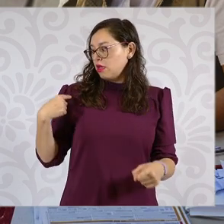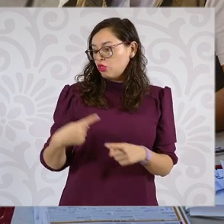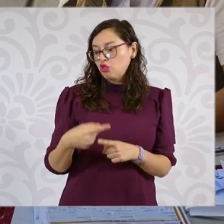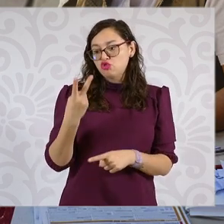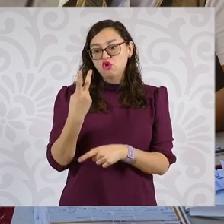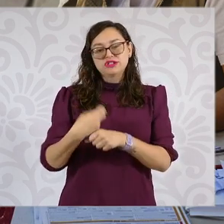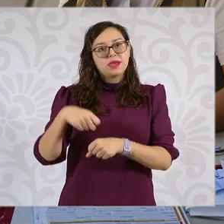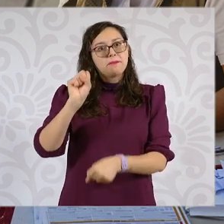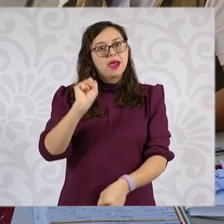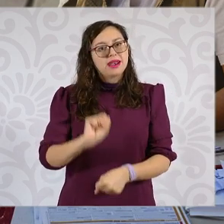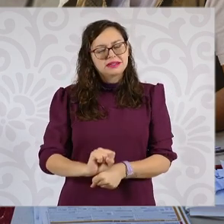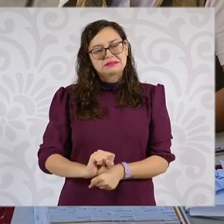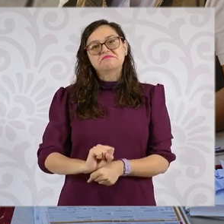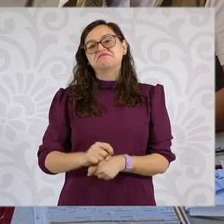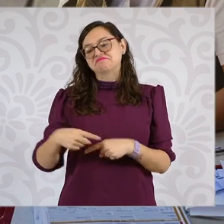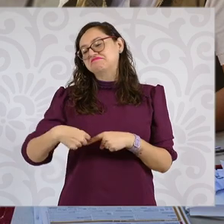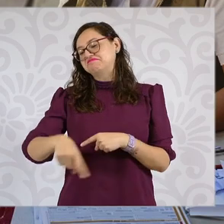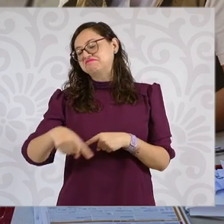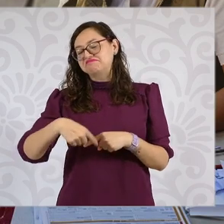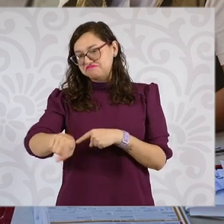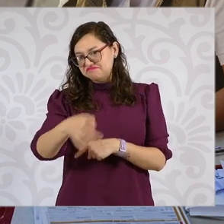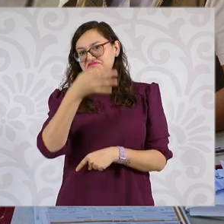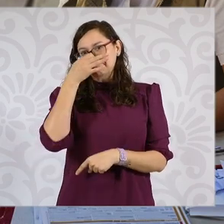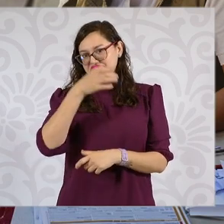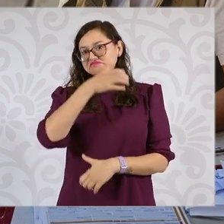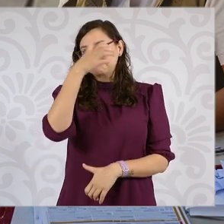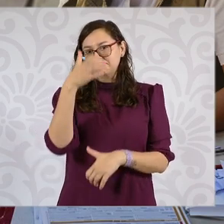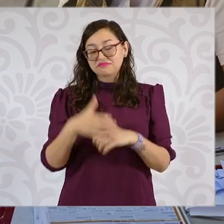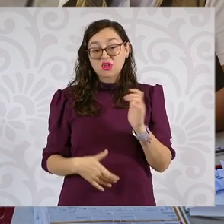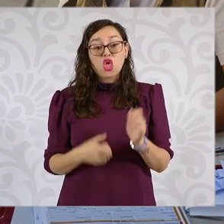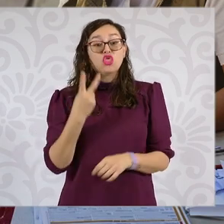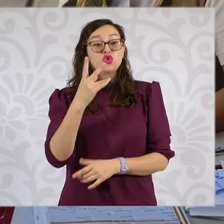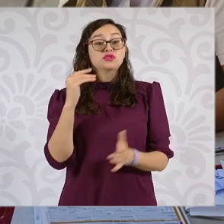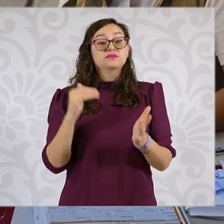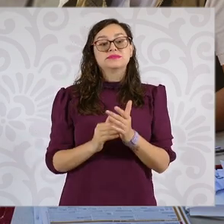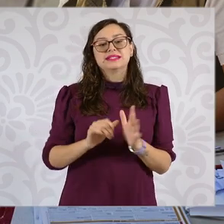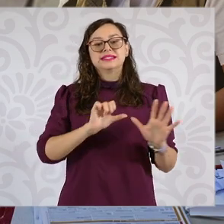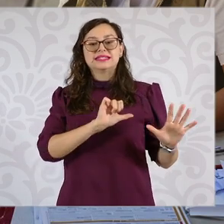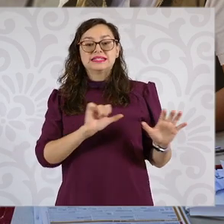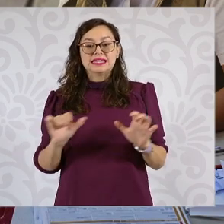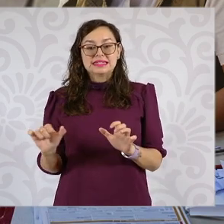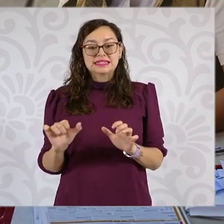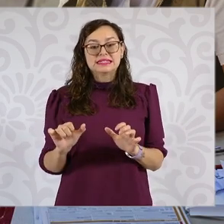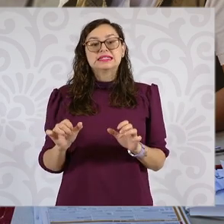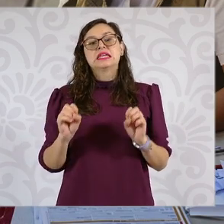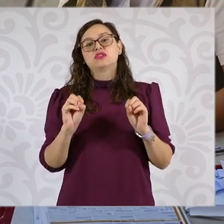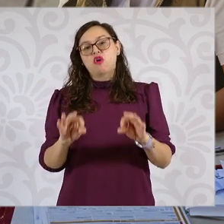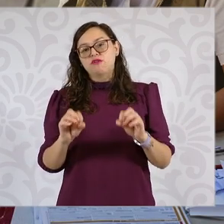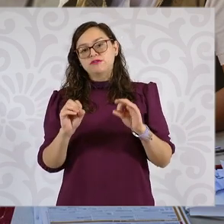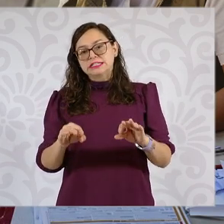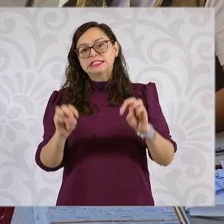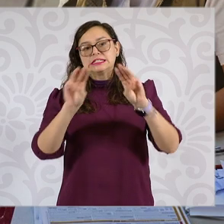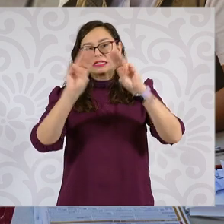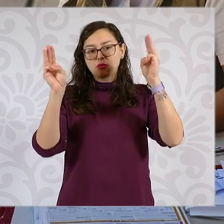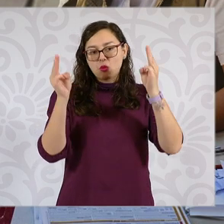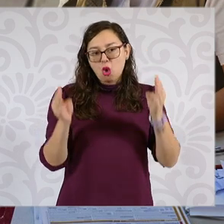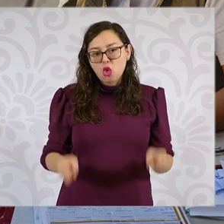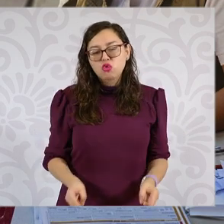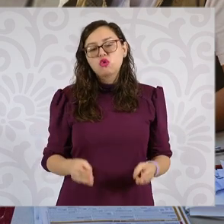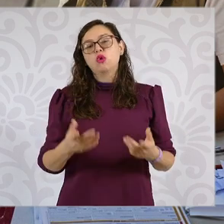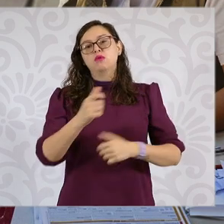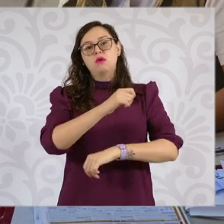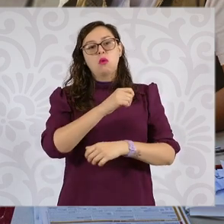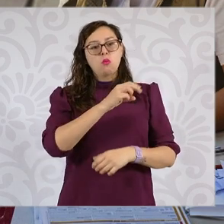del tiempo programado. Tenemos dos mil 600 módulos dispuestos para el registro, hay un módulo en cada